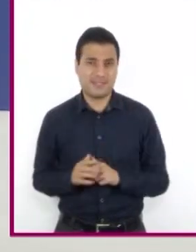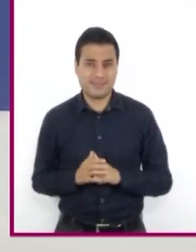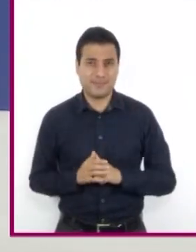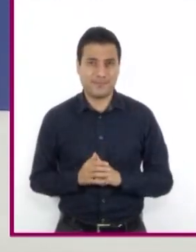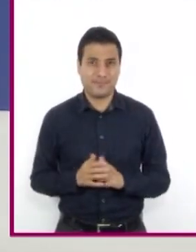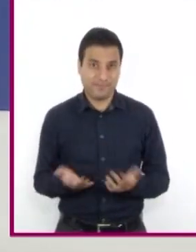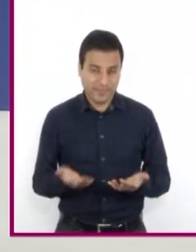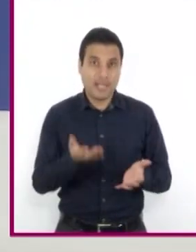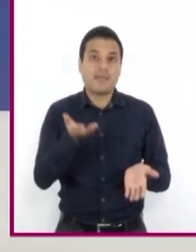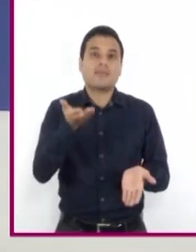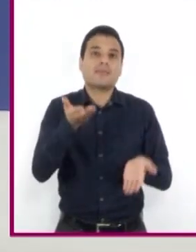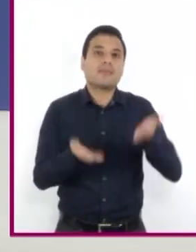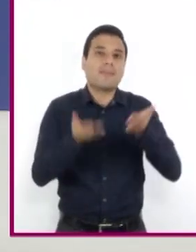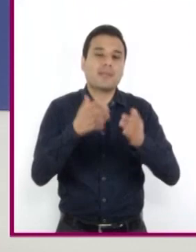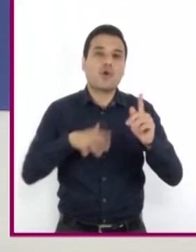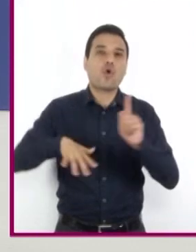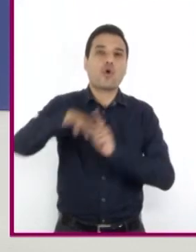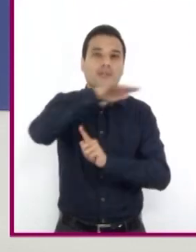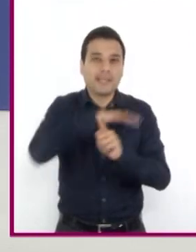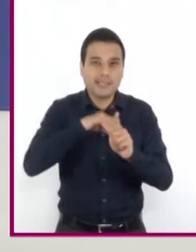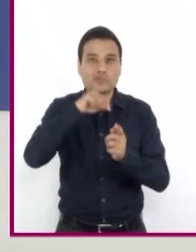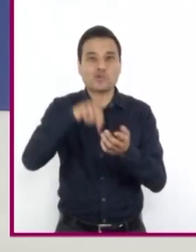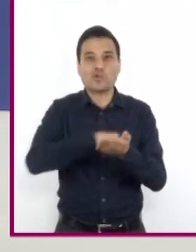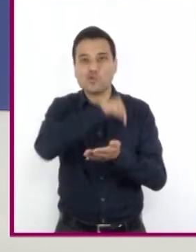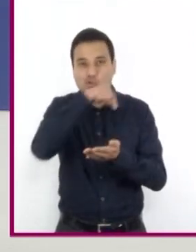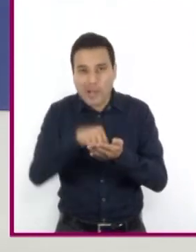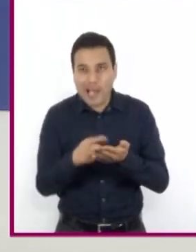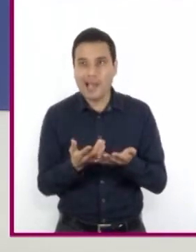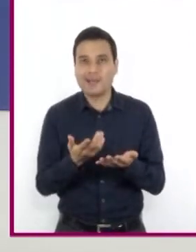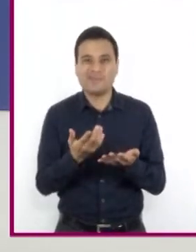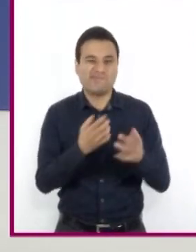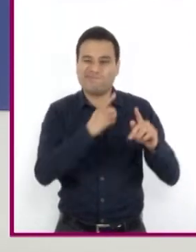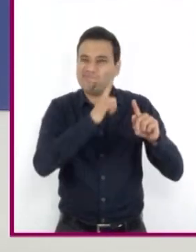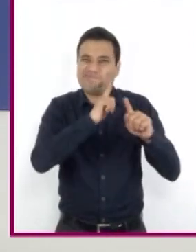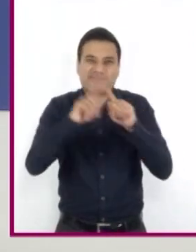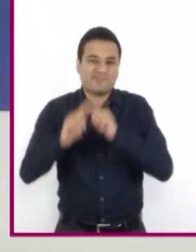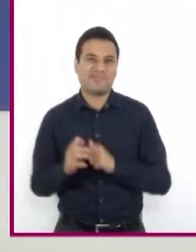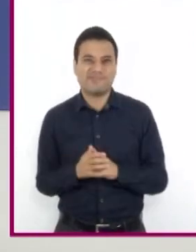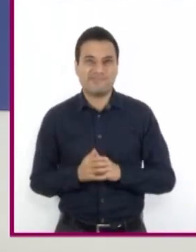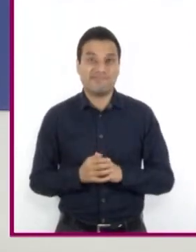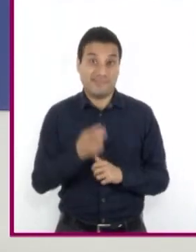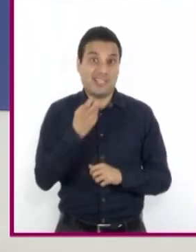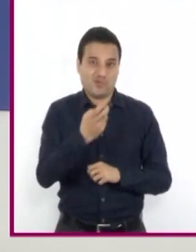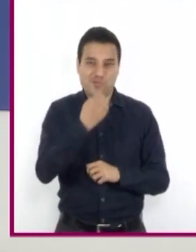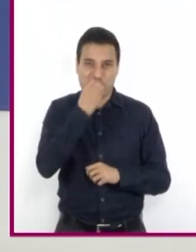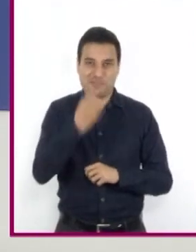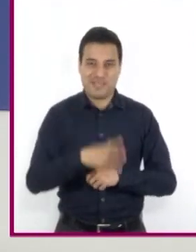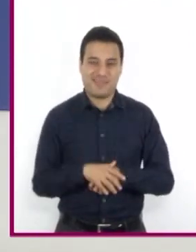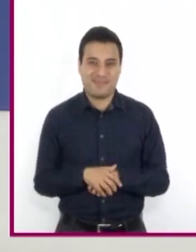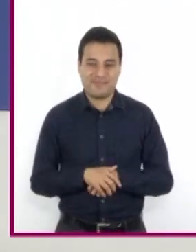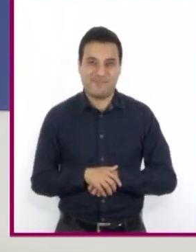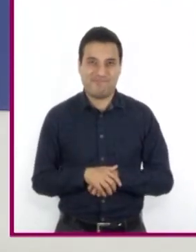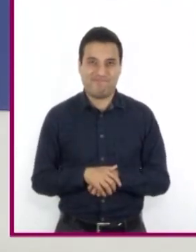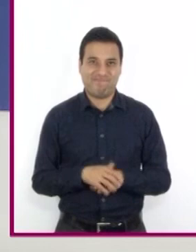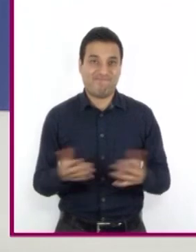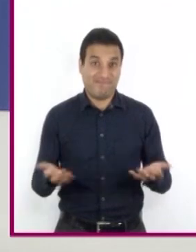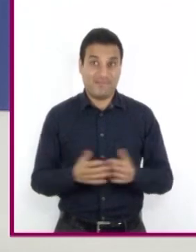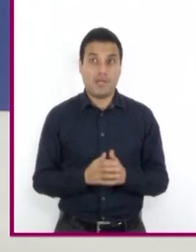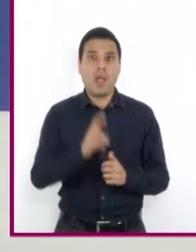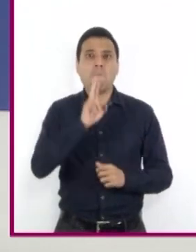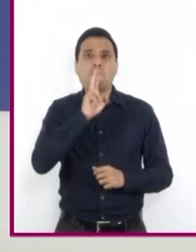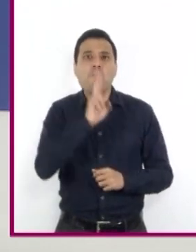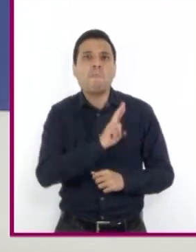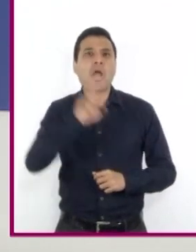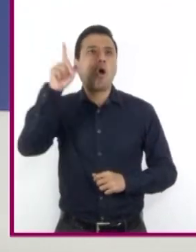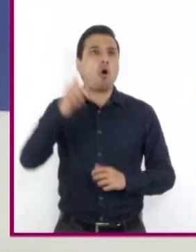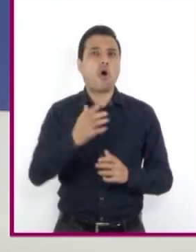contextos generan distintas formas de hablar que al mismo tiempo nos brindan pertenencia. Ninguno es mejor o